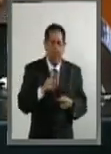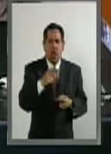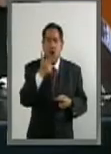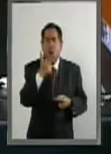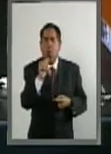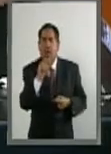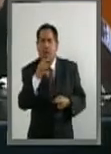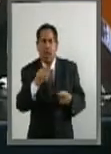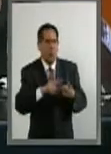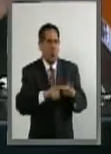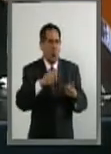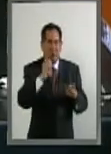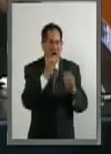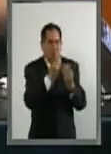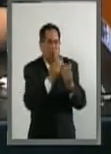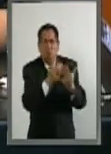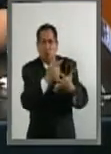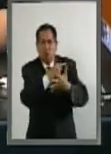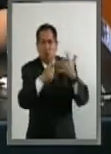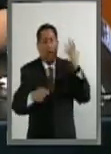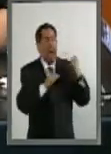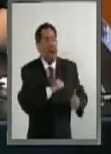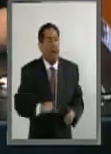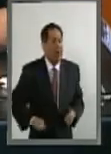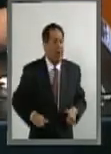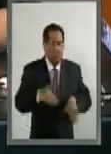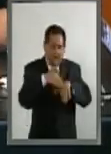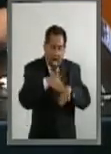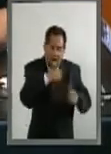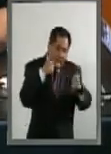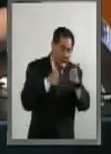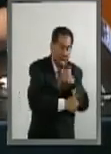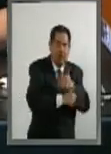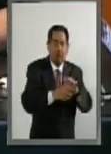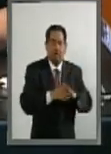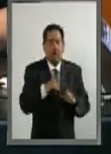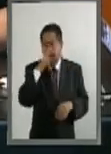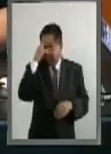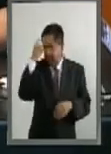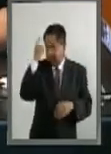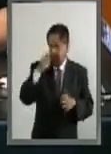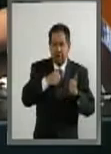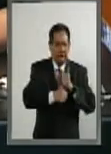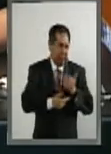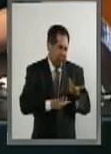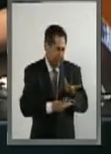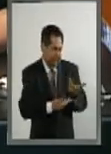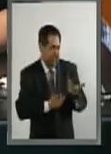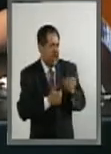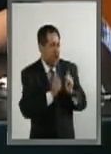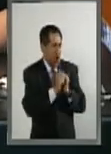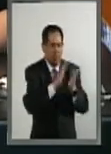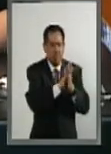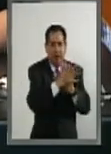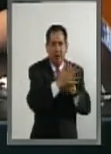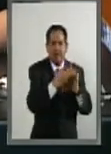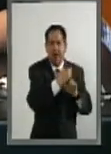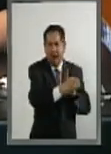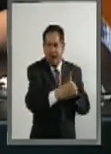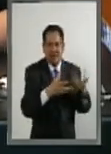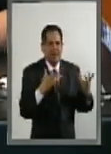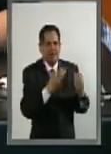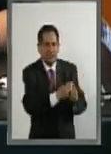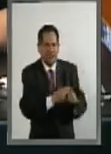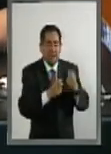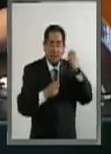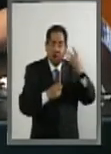Huetamo, el de Tiquicheo, un montón de alcaldes que pensaron que era bien fácil negociar con el narco en la campaña